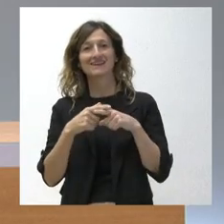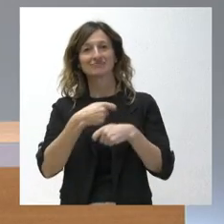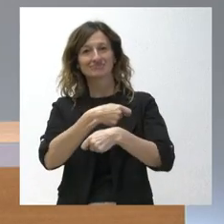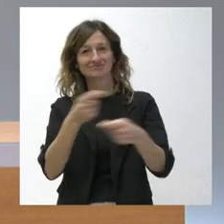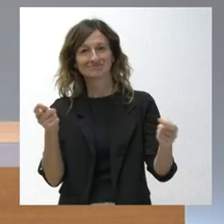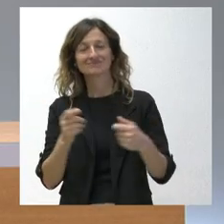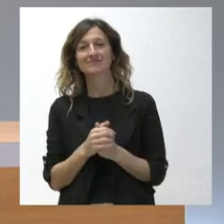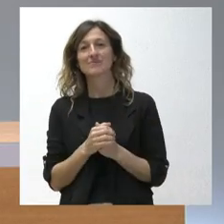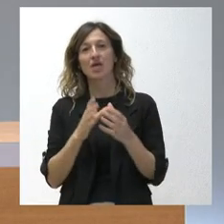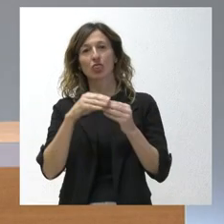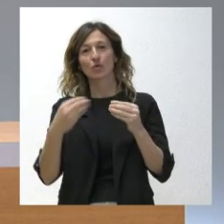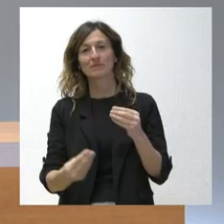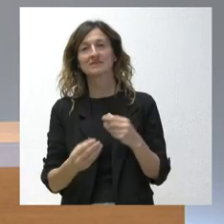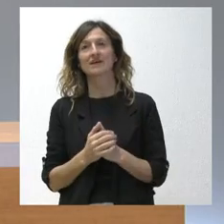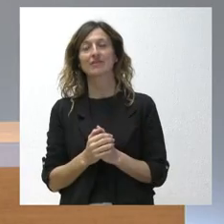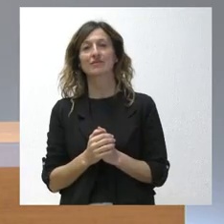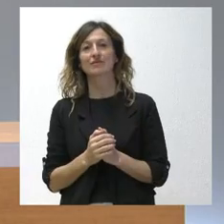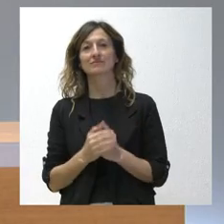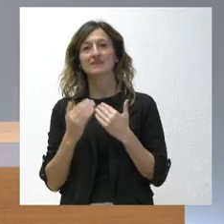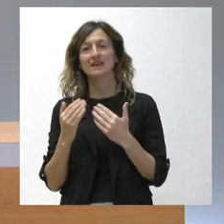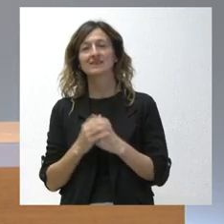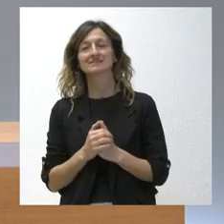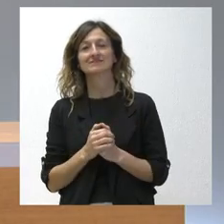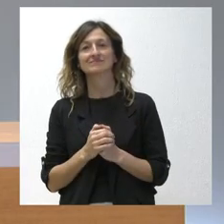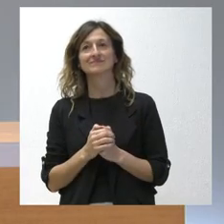documentación, gracias Ana, del